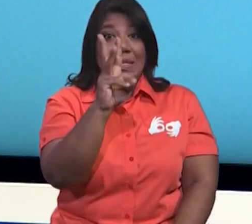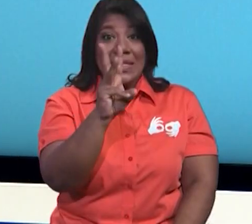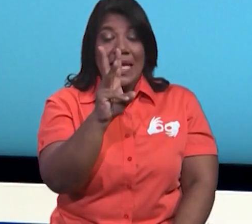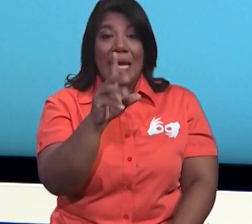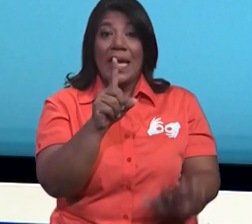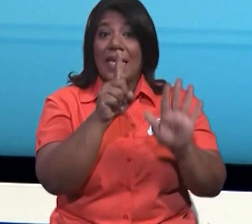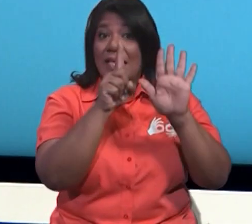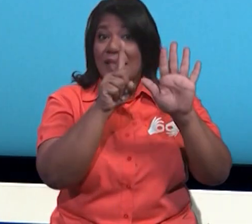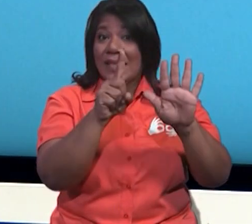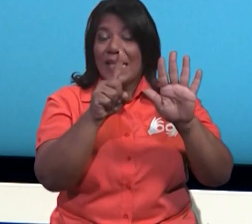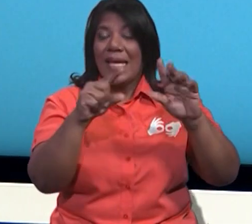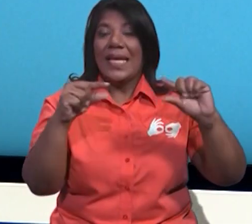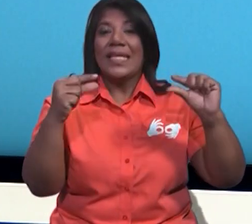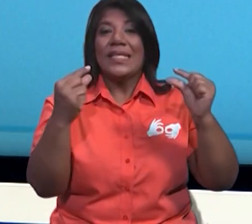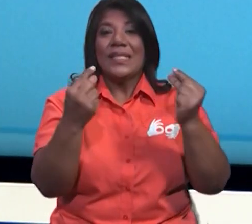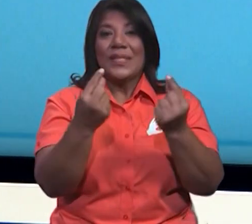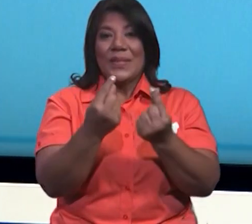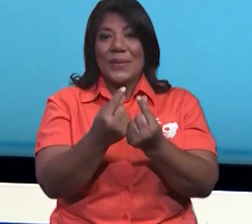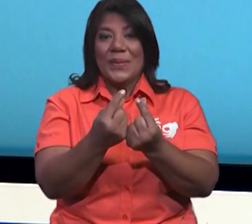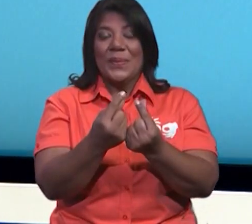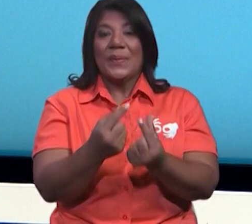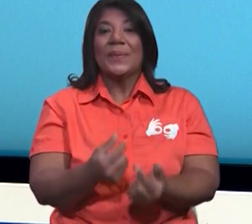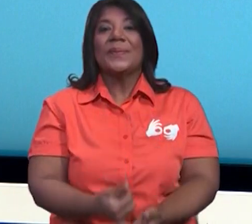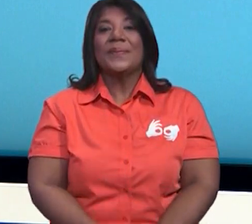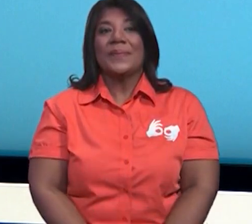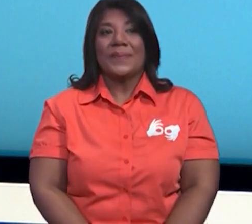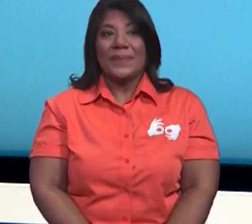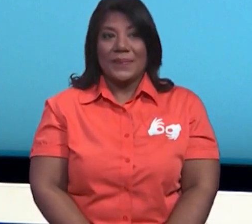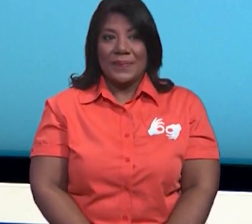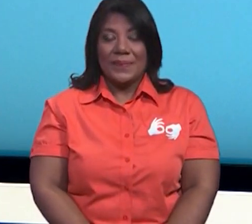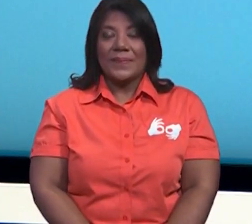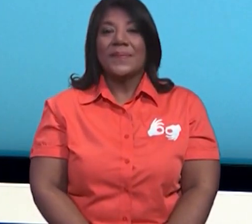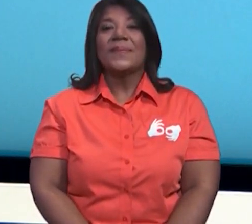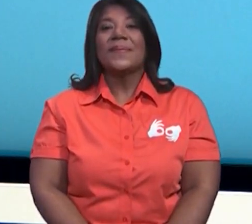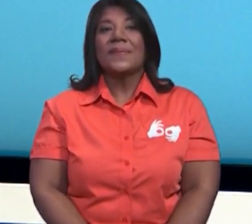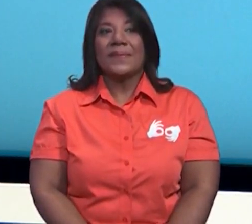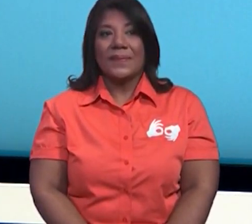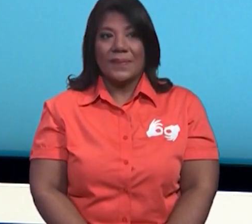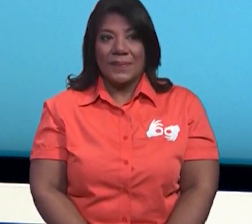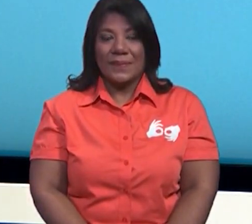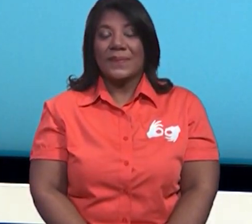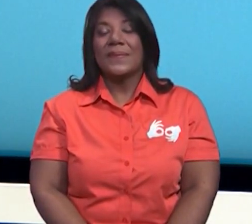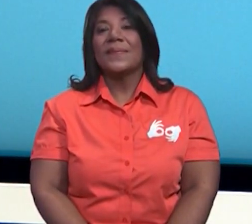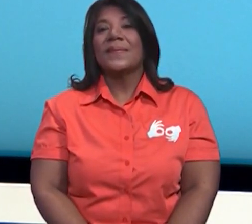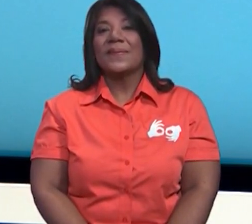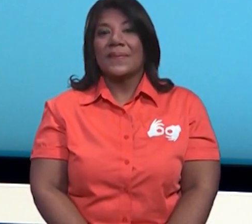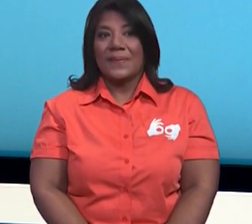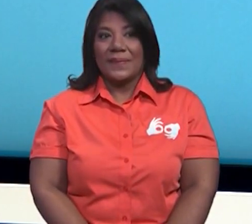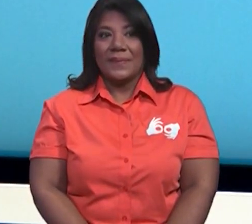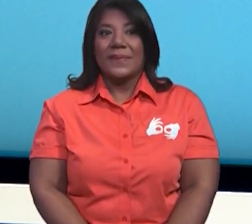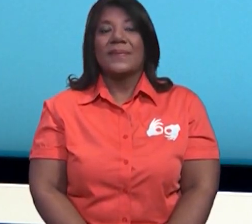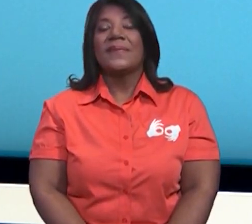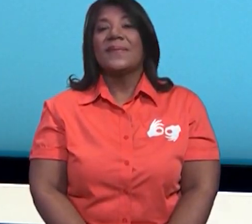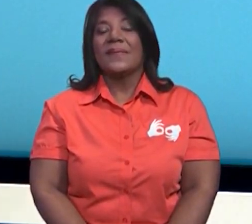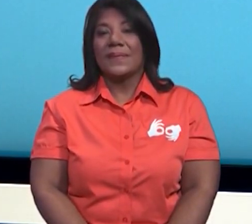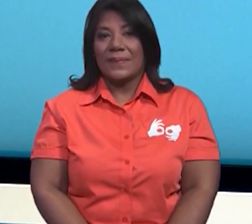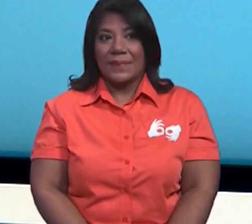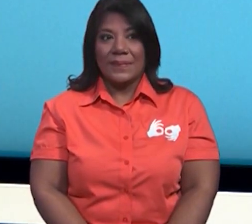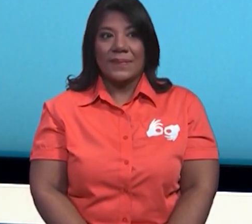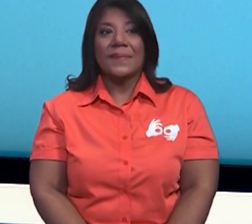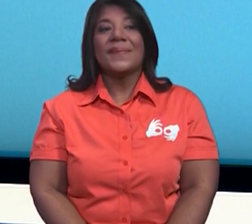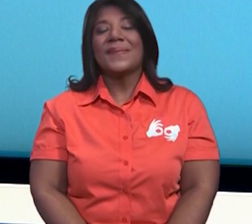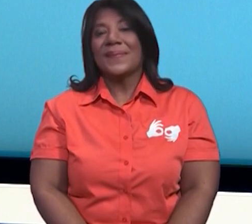aquí. Listo. Hay 6 grupos de 10